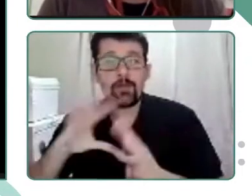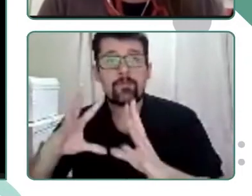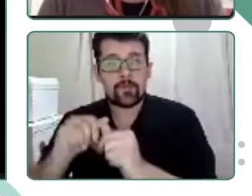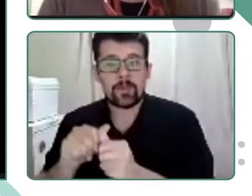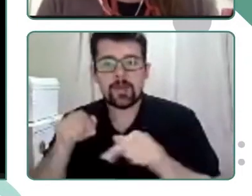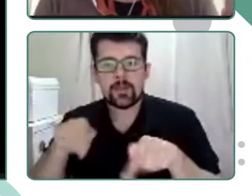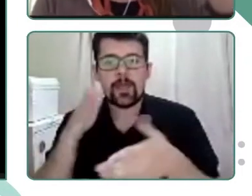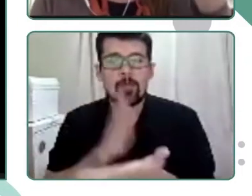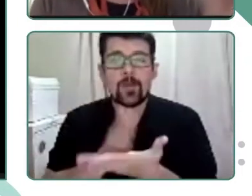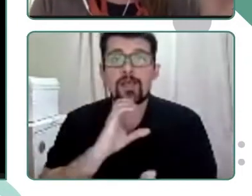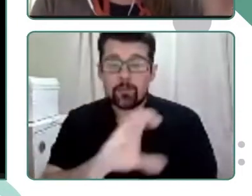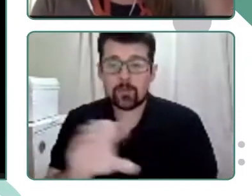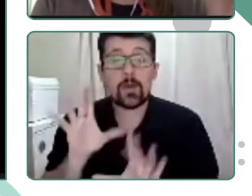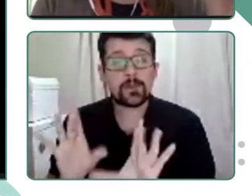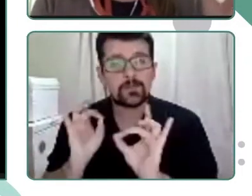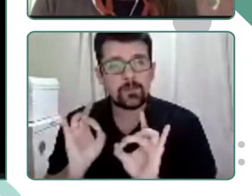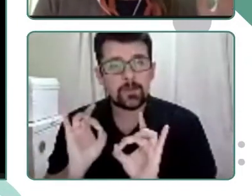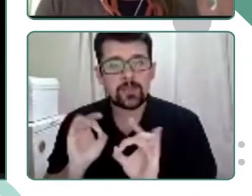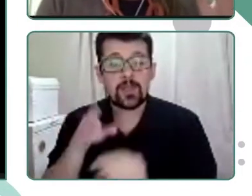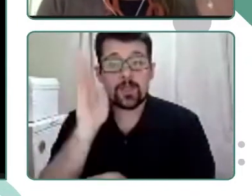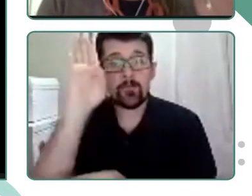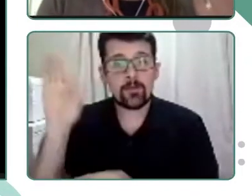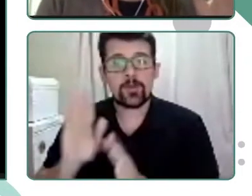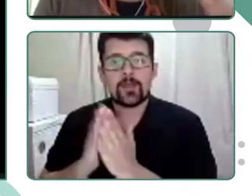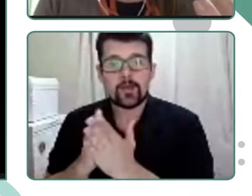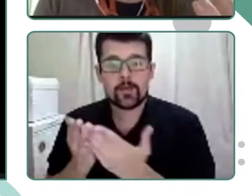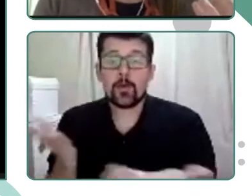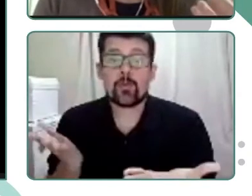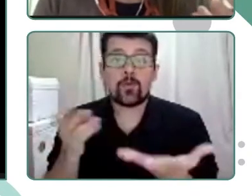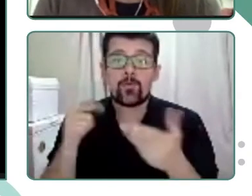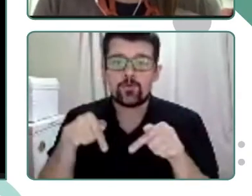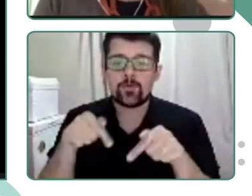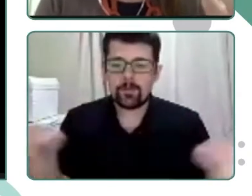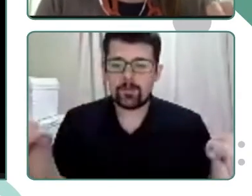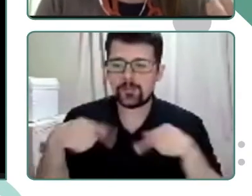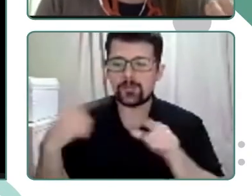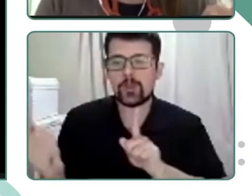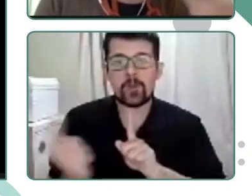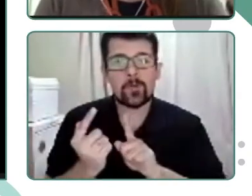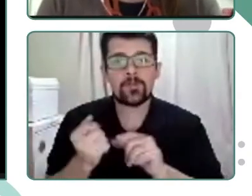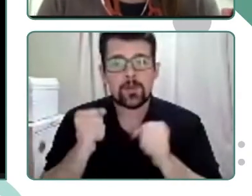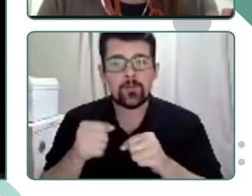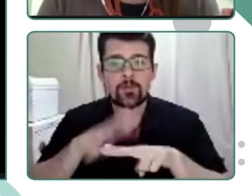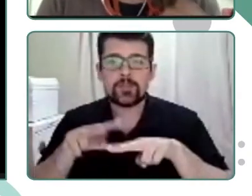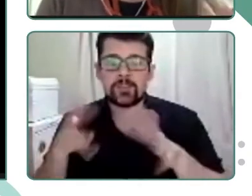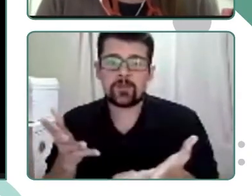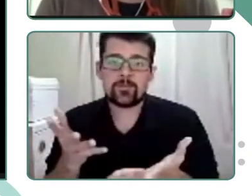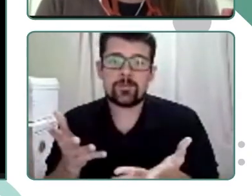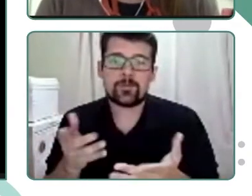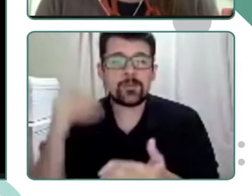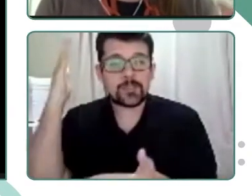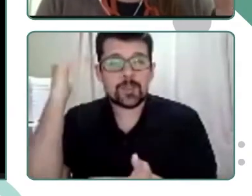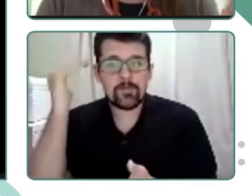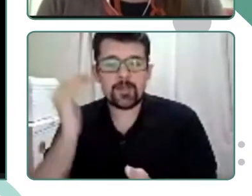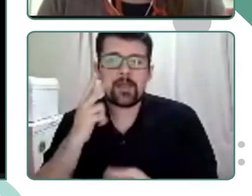escuela rural, específicamente en la biblioteca, como un espacio de encuentro que permita relevar el patrimonio cultural, los saberes